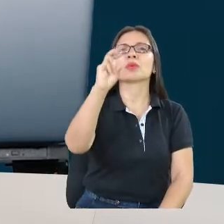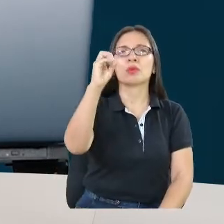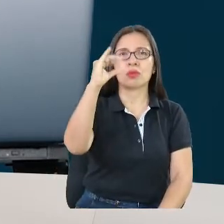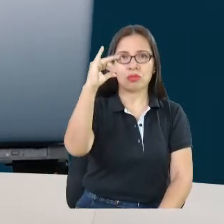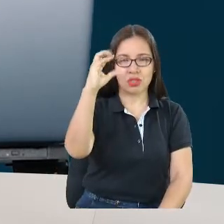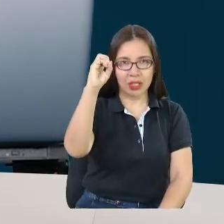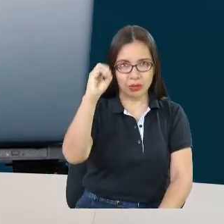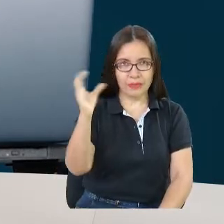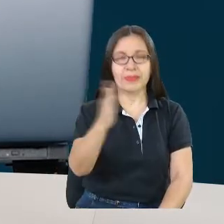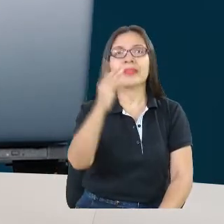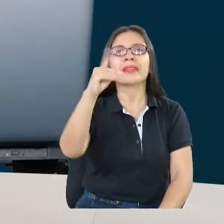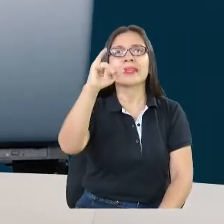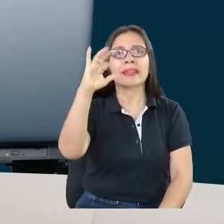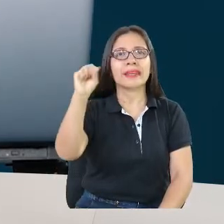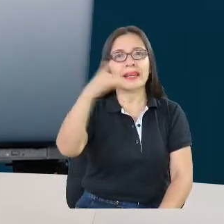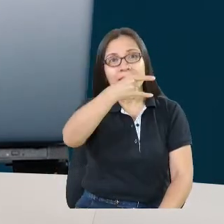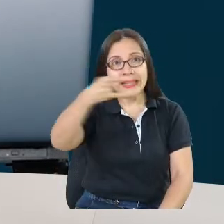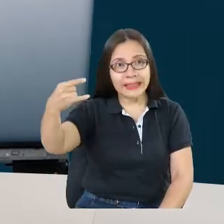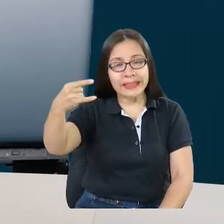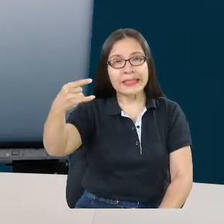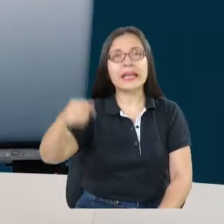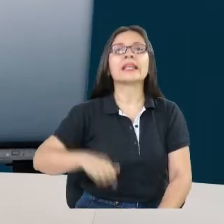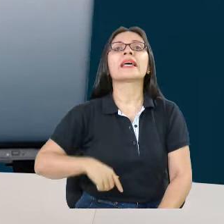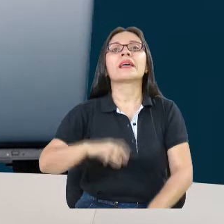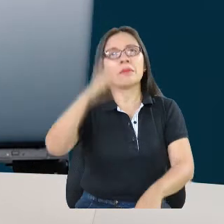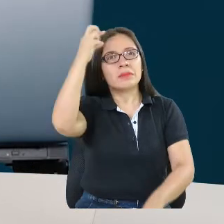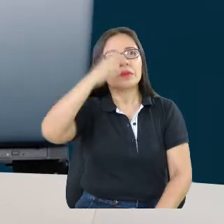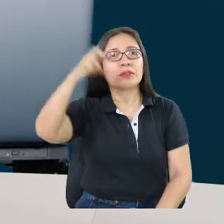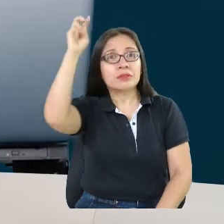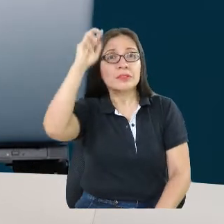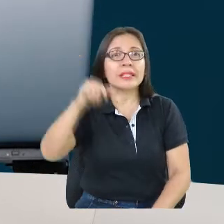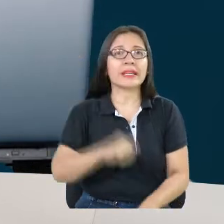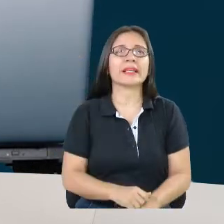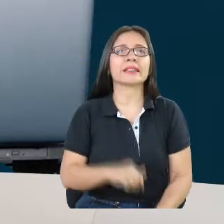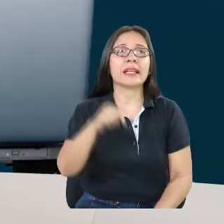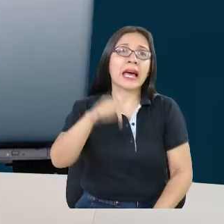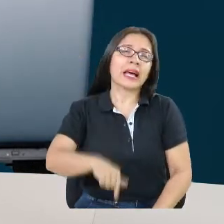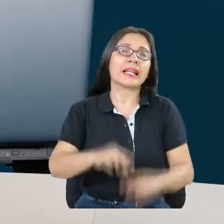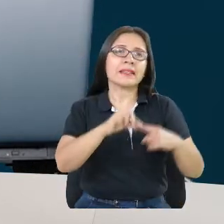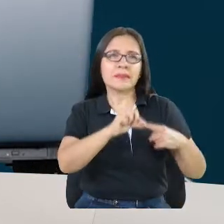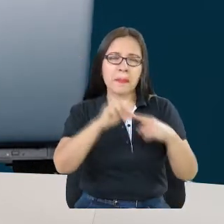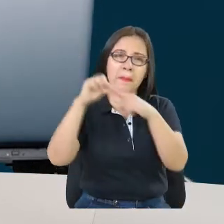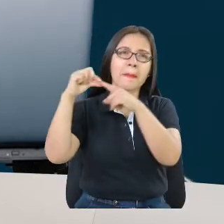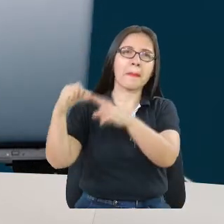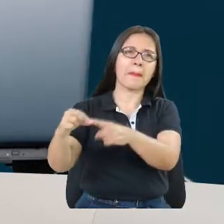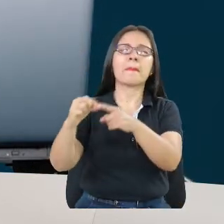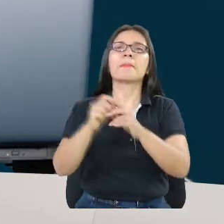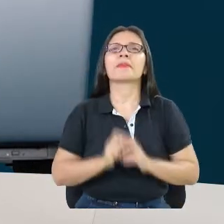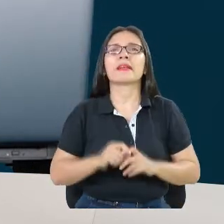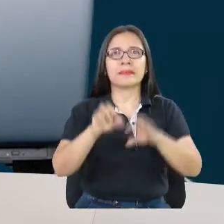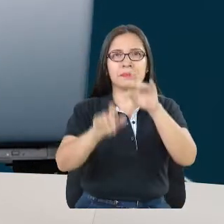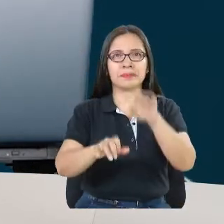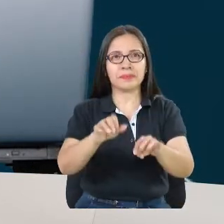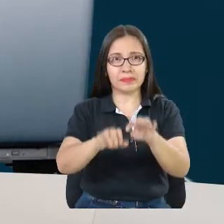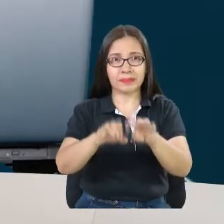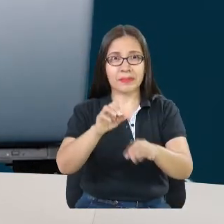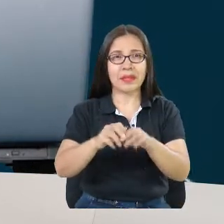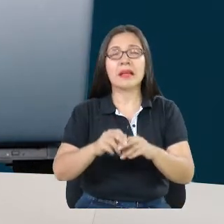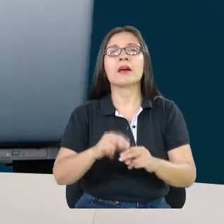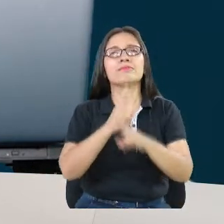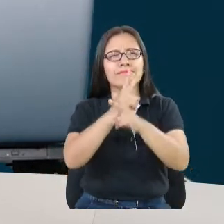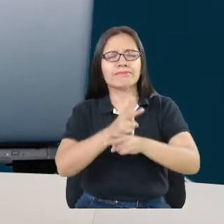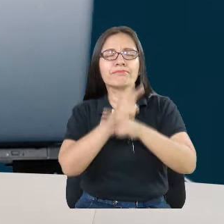y profesional especializada del equipo técnico de la Secretaría de Gestión del Riesgo. Bueno, como pueden observar,